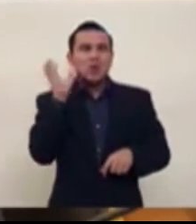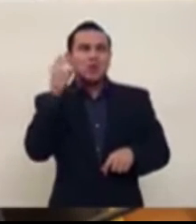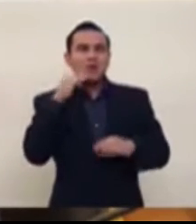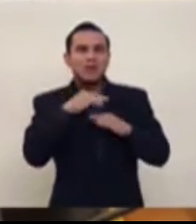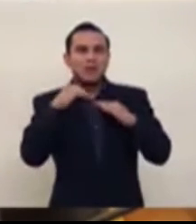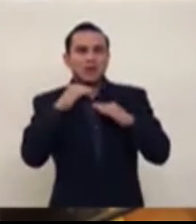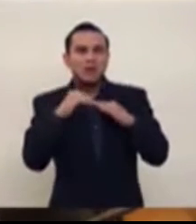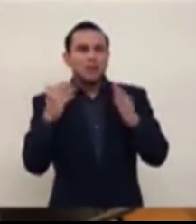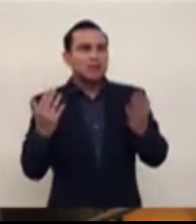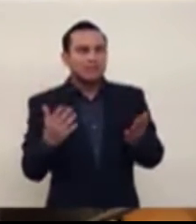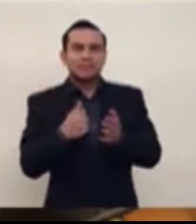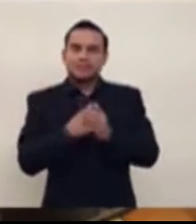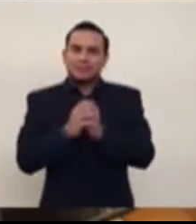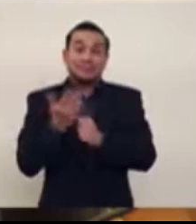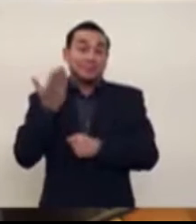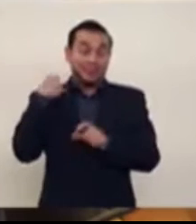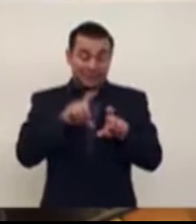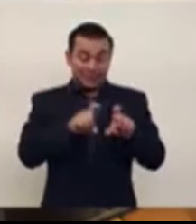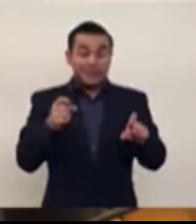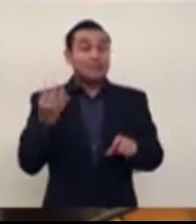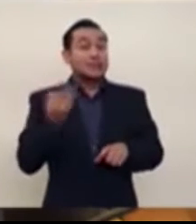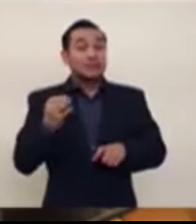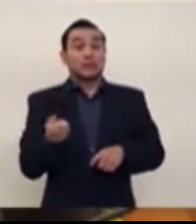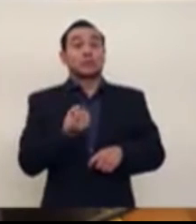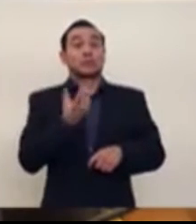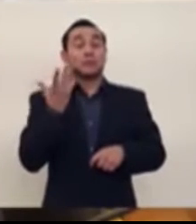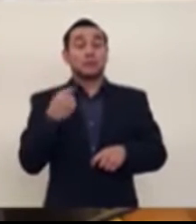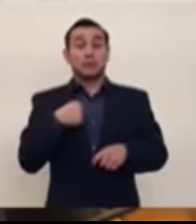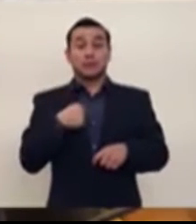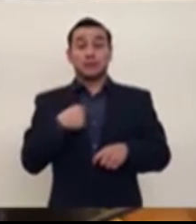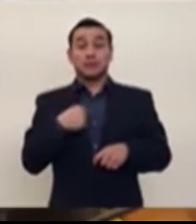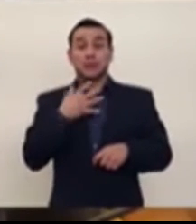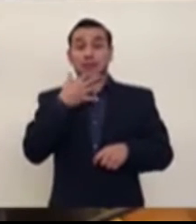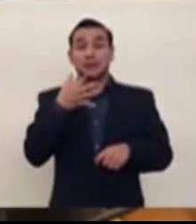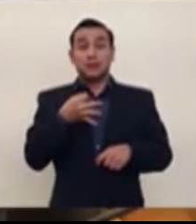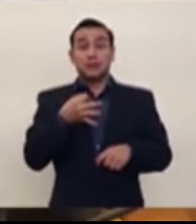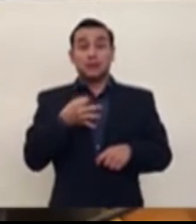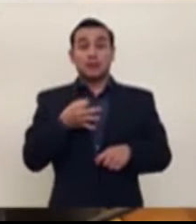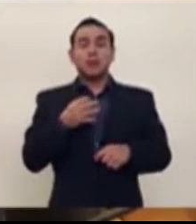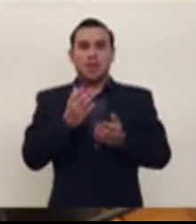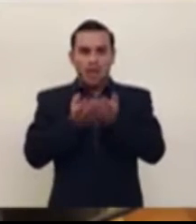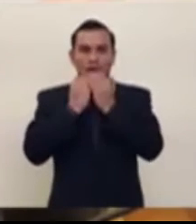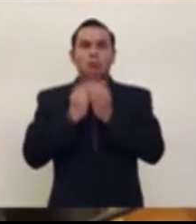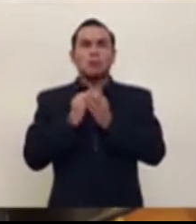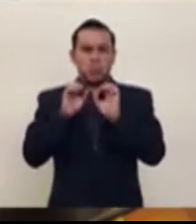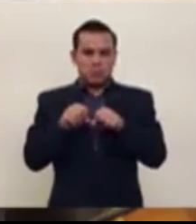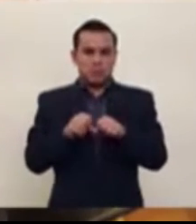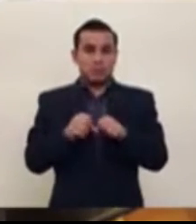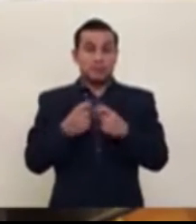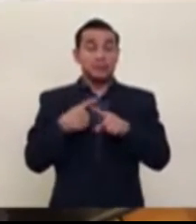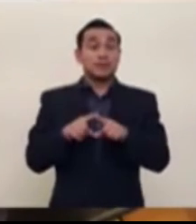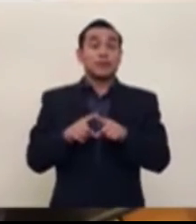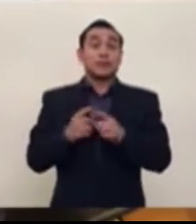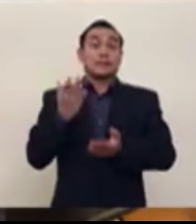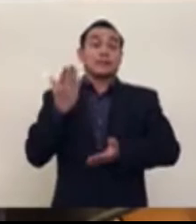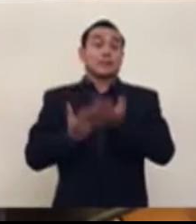tiene óxido, sedimentos, etcétera. Así que, yo en lo personal no me atrevería a decir jamás que el agua de anda es consumible, hasta que ya habremos terminado